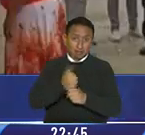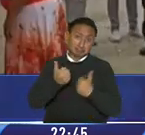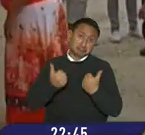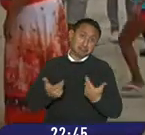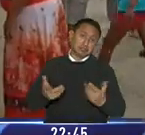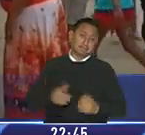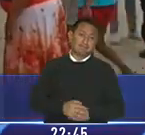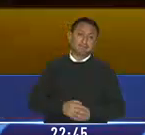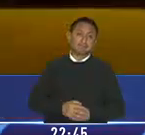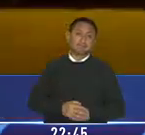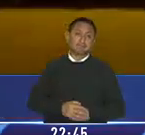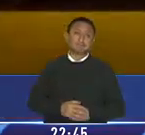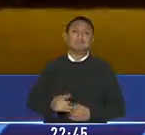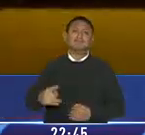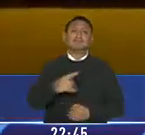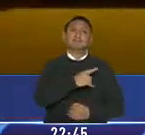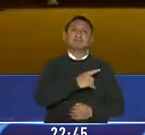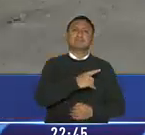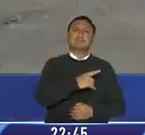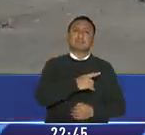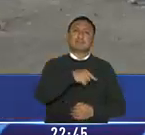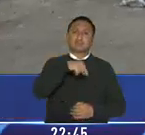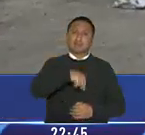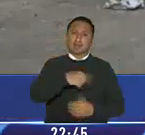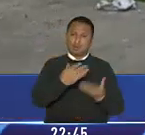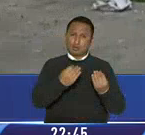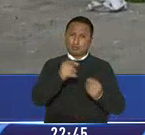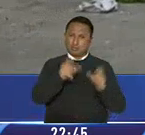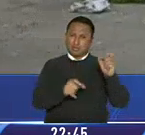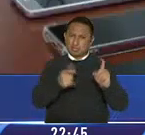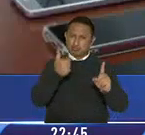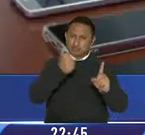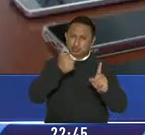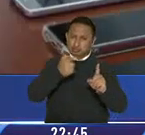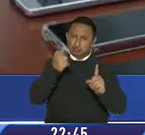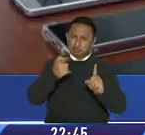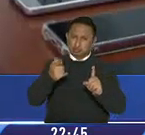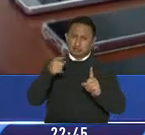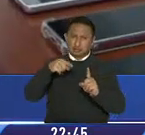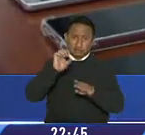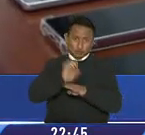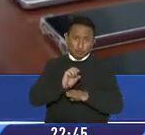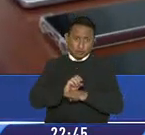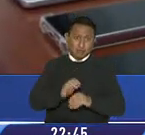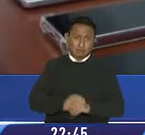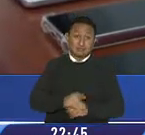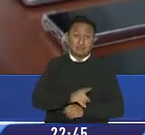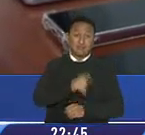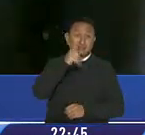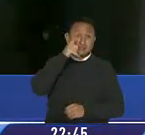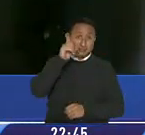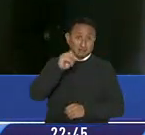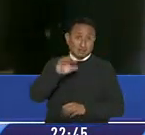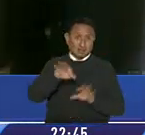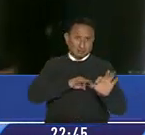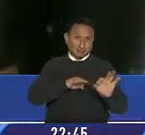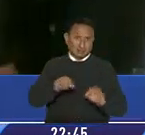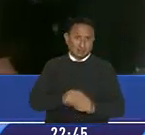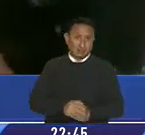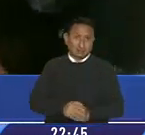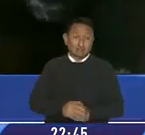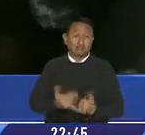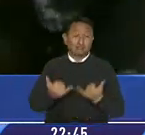con respecto a los múltiples eventos criminales que han ocurrido en el país Guillermo Lazo señaló que